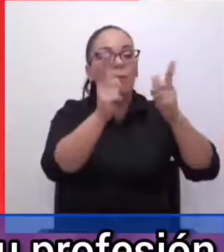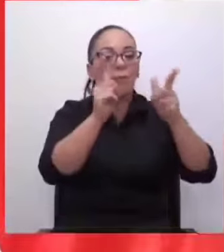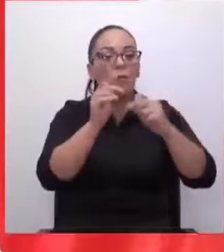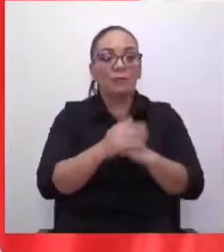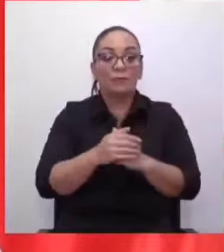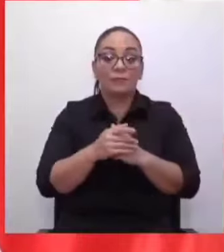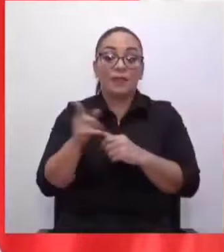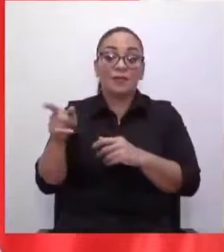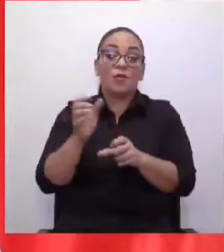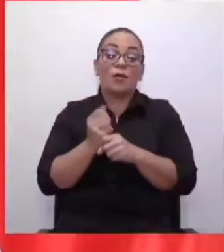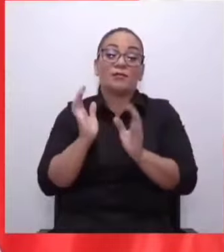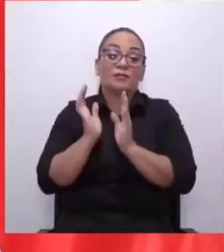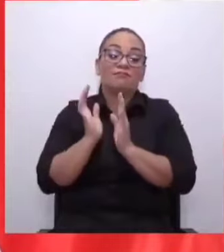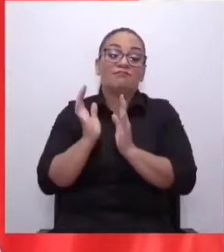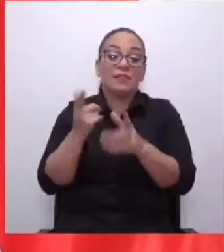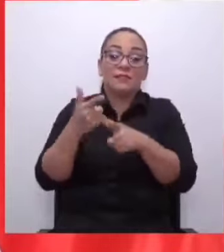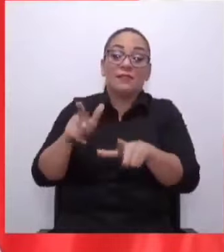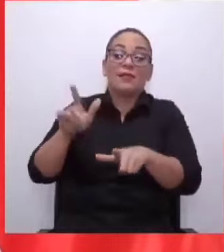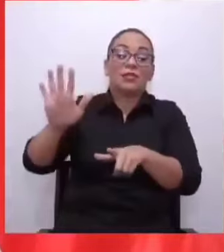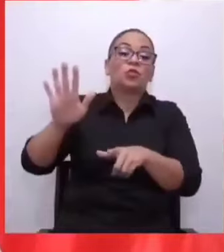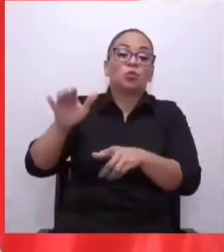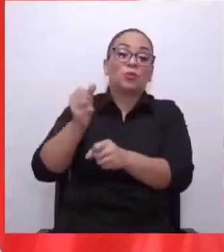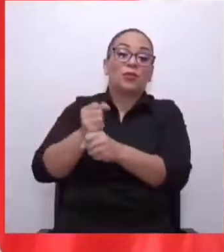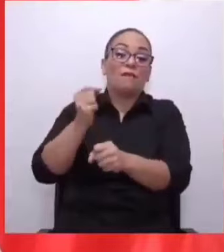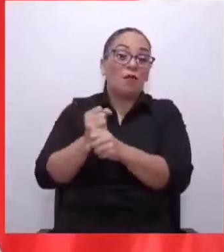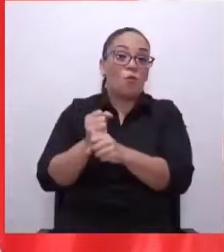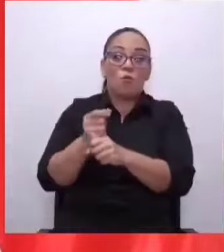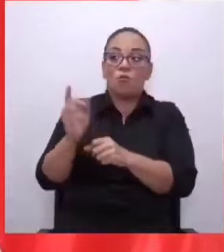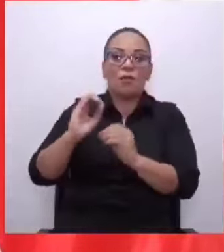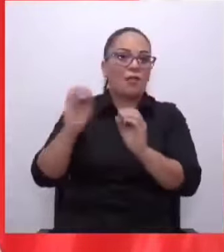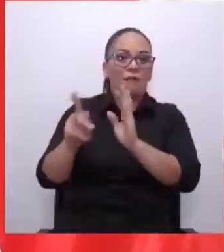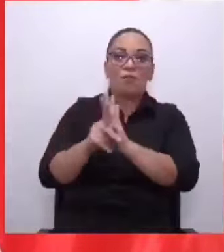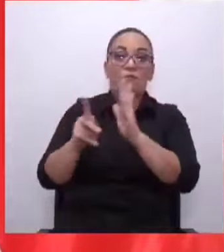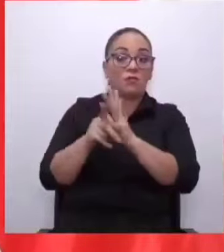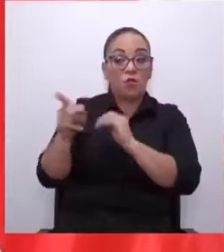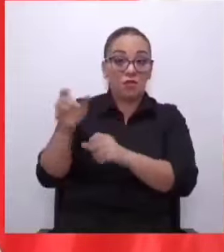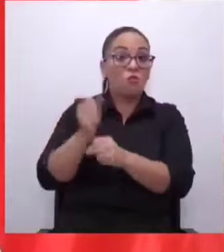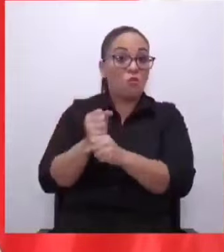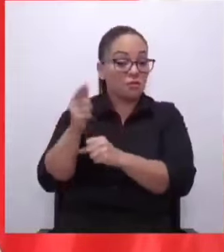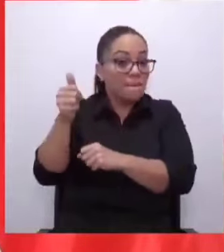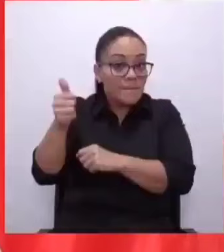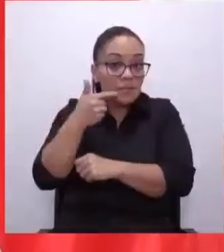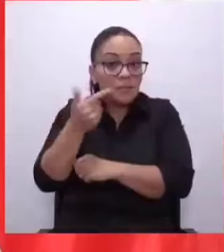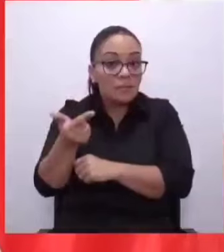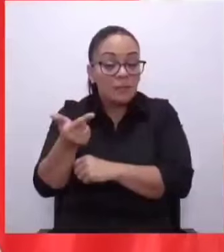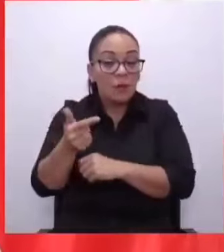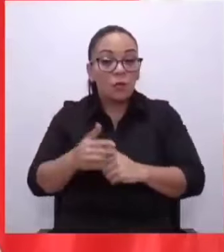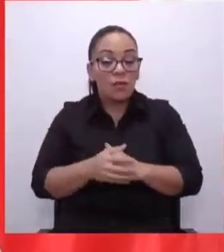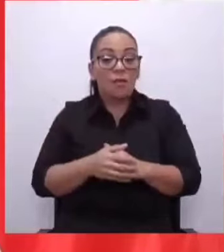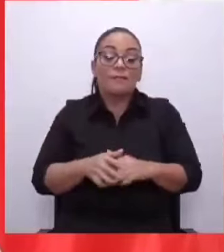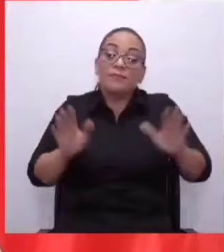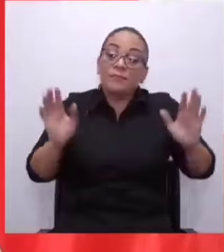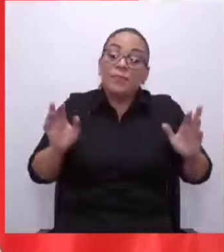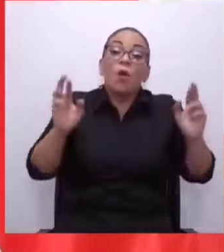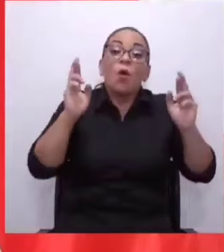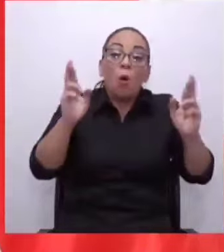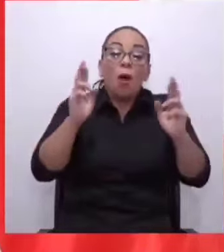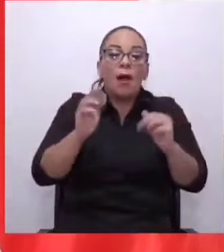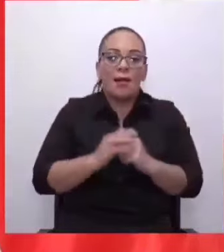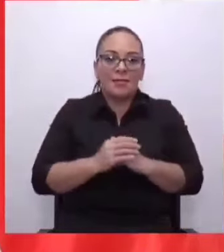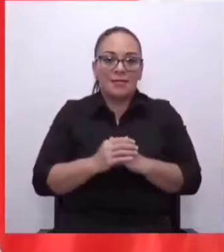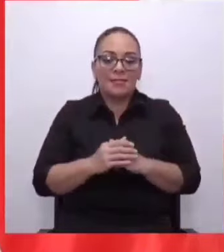profesión, porque no tiene prohibición, y lo hace, ella misma lo ha dicho, ojalá que esa voz